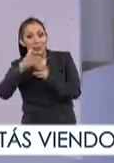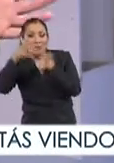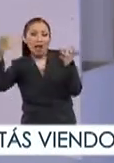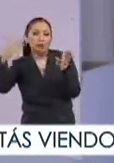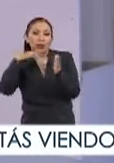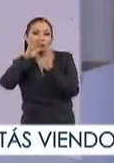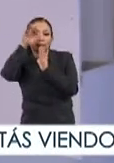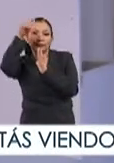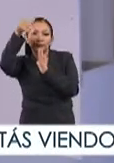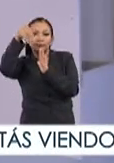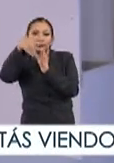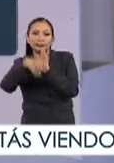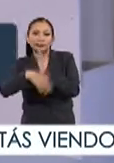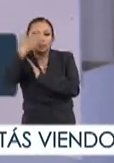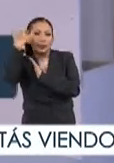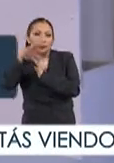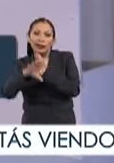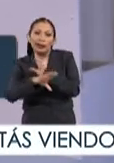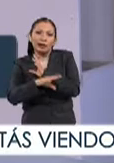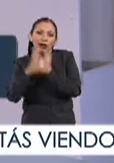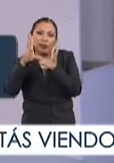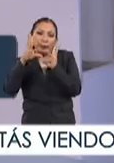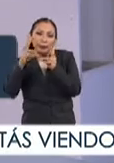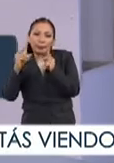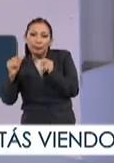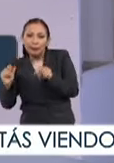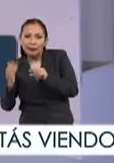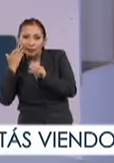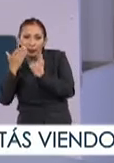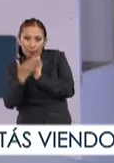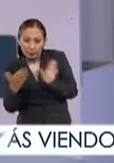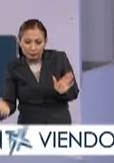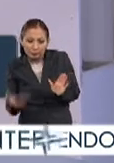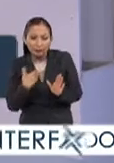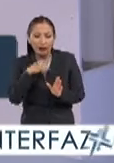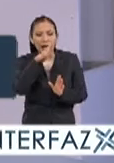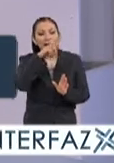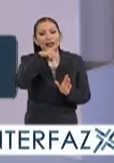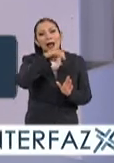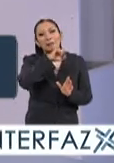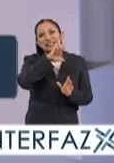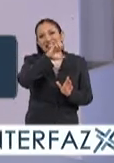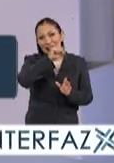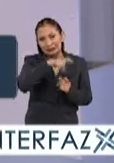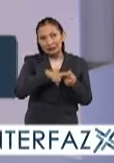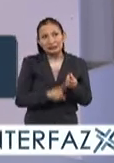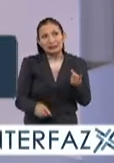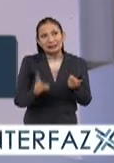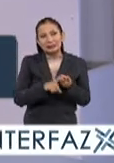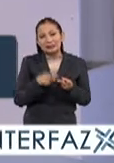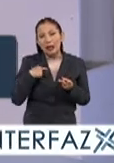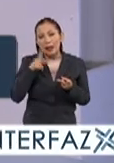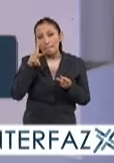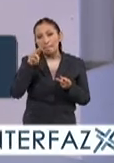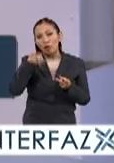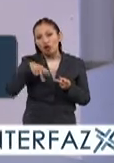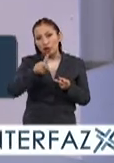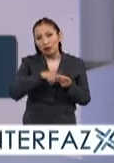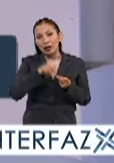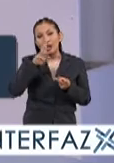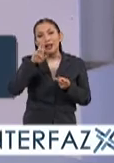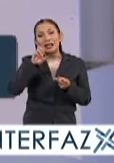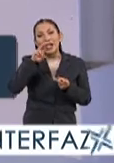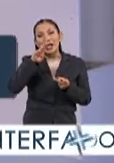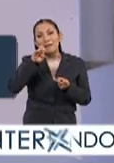grande finalmente pues sabemos que las cosas se fueron apagando conforme el tiempo Ramses en el caso del punk pues están grupos como